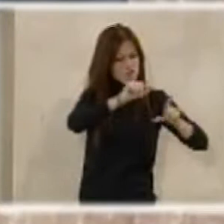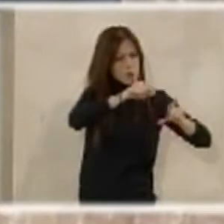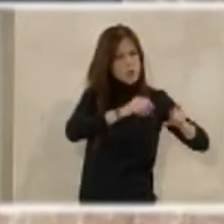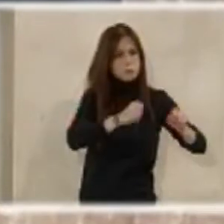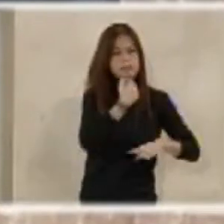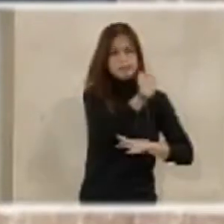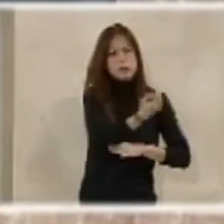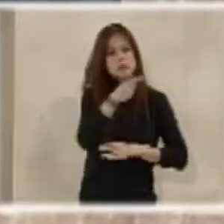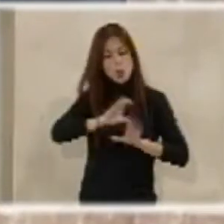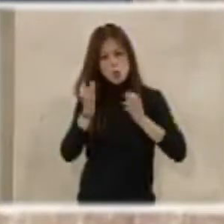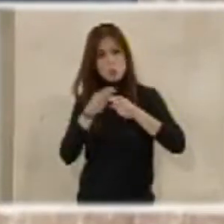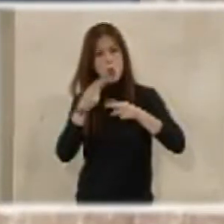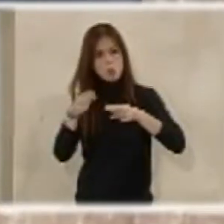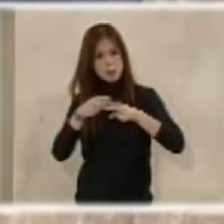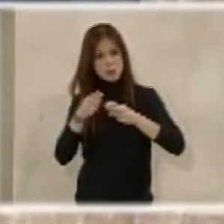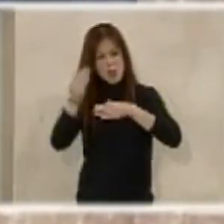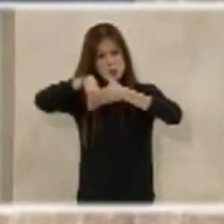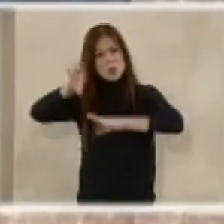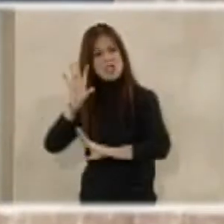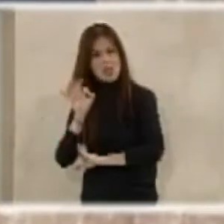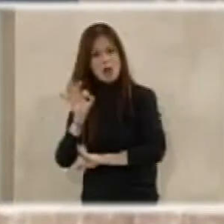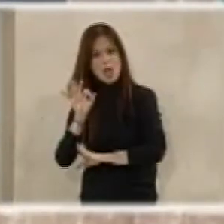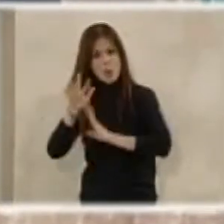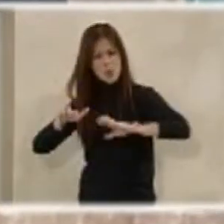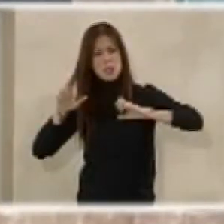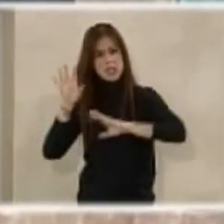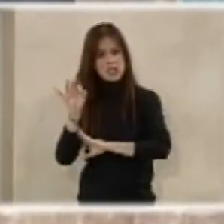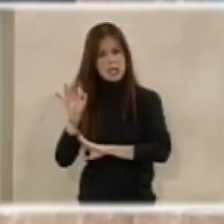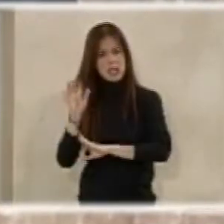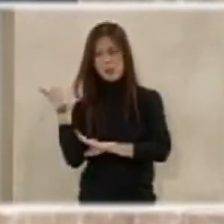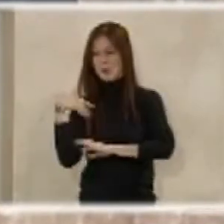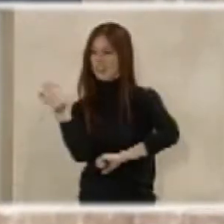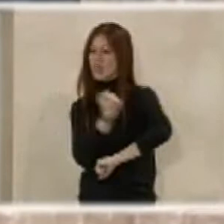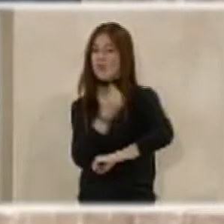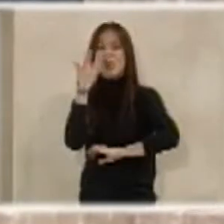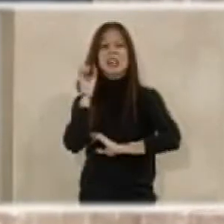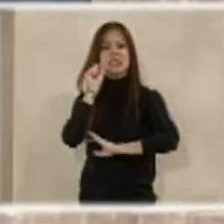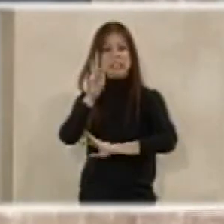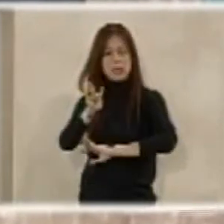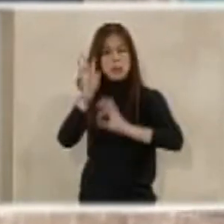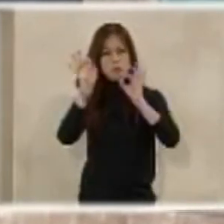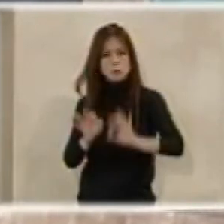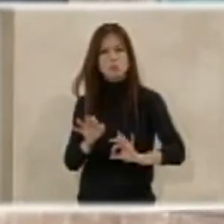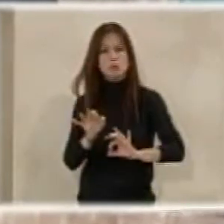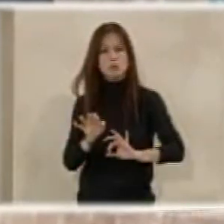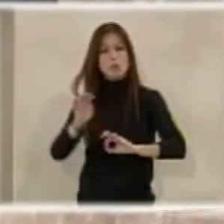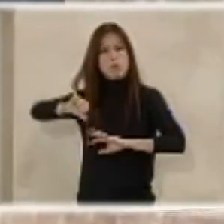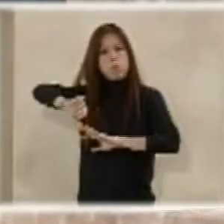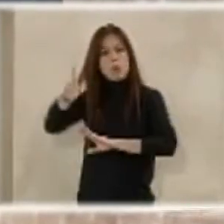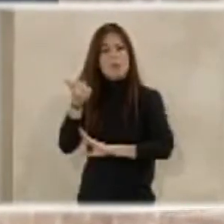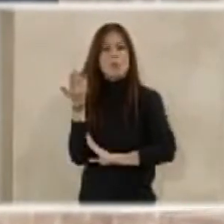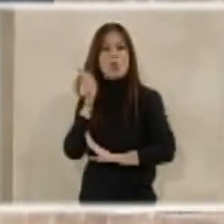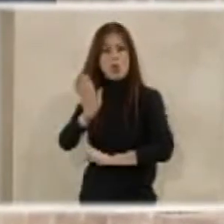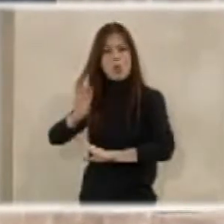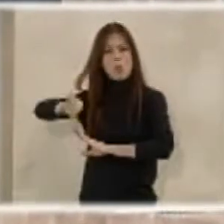hemos hecho también como grupo político en el Senado, en el que en mes de diciembre, el día 13 en concreto, se aprobó una